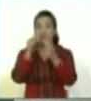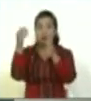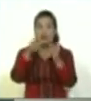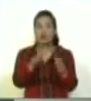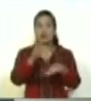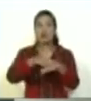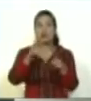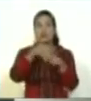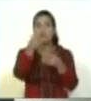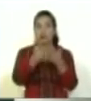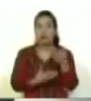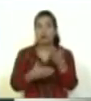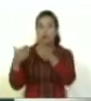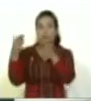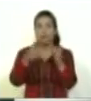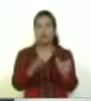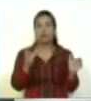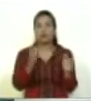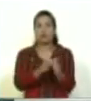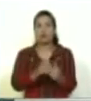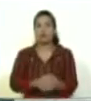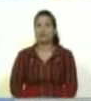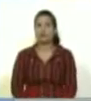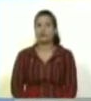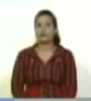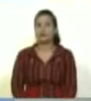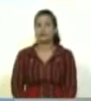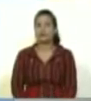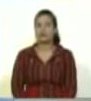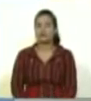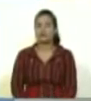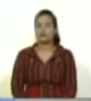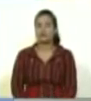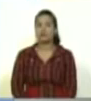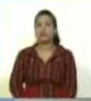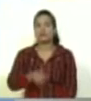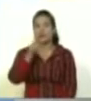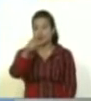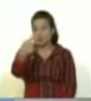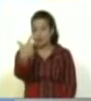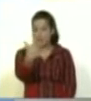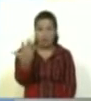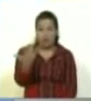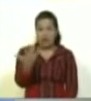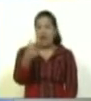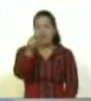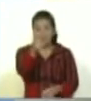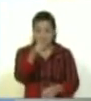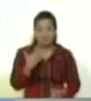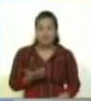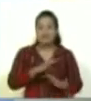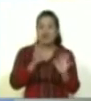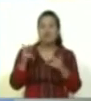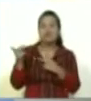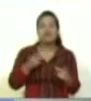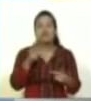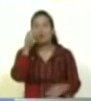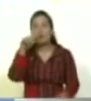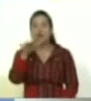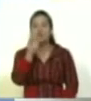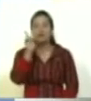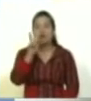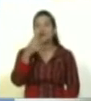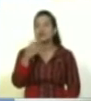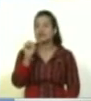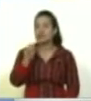este periódico evidentemente va a un sector muy particular. Así es, ¿dónde es cuál es mi cámara para invitar la gente? Ahí Ahí está, aquí está. Bueno, invitamos a todo el pueblo venezolano